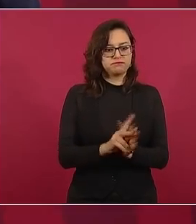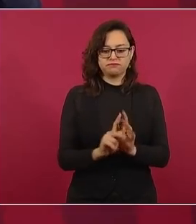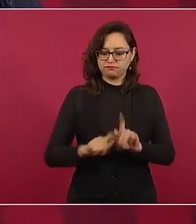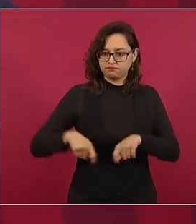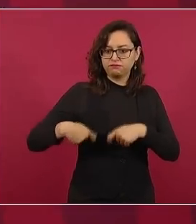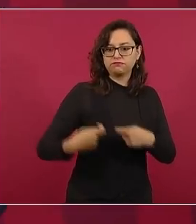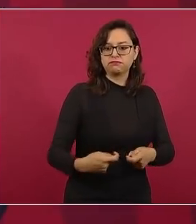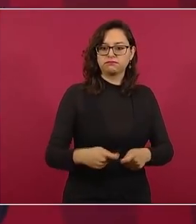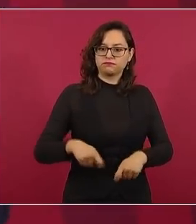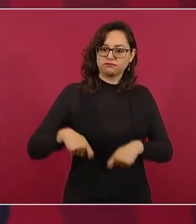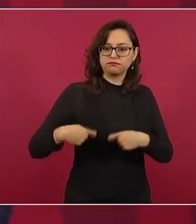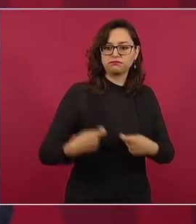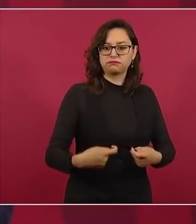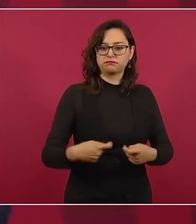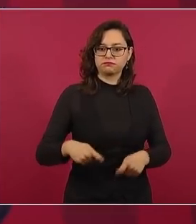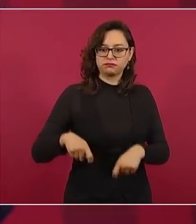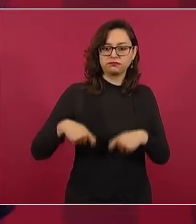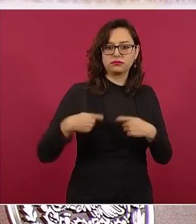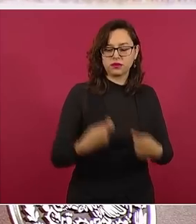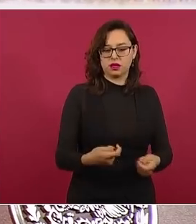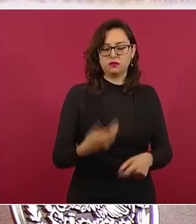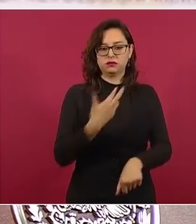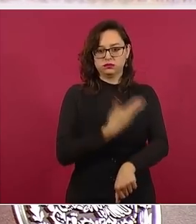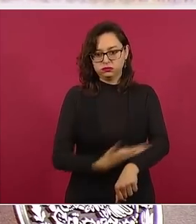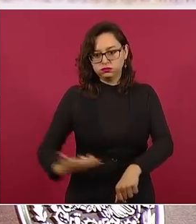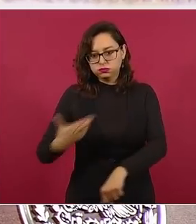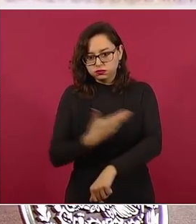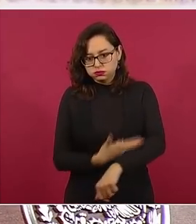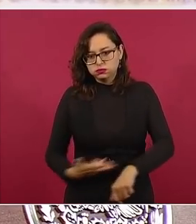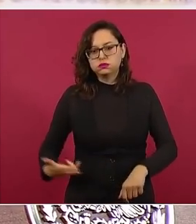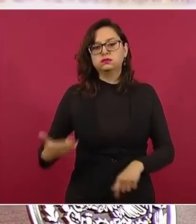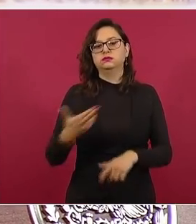regularizando.